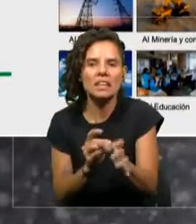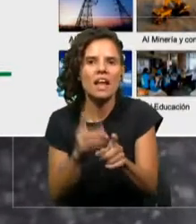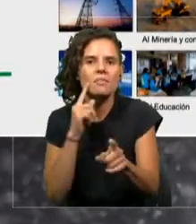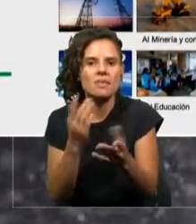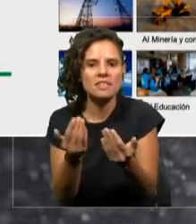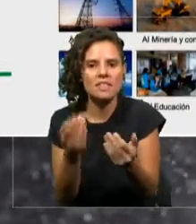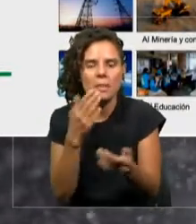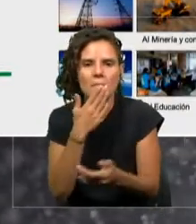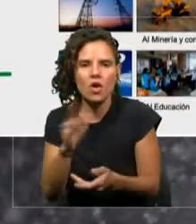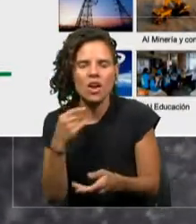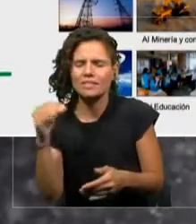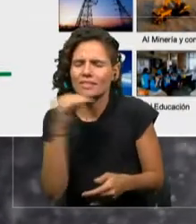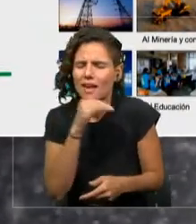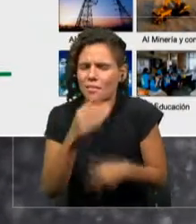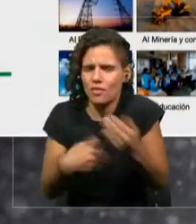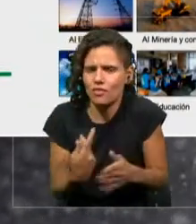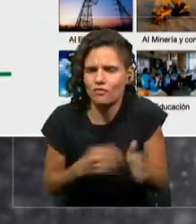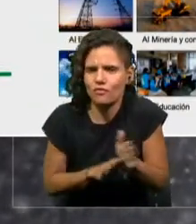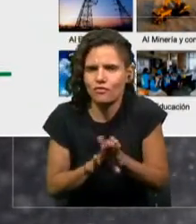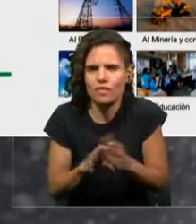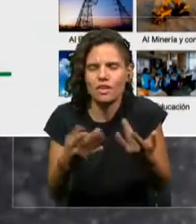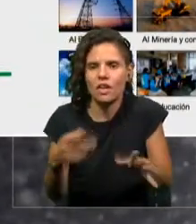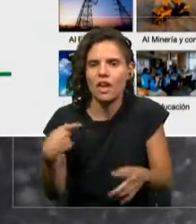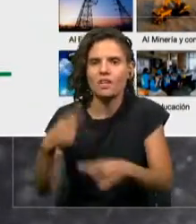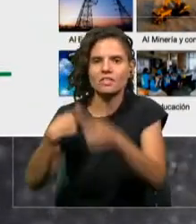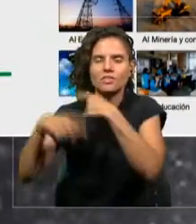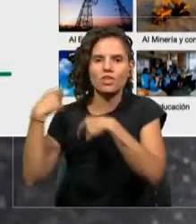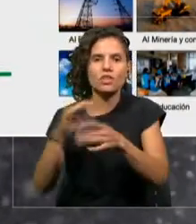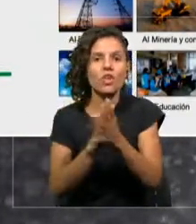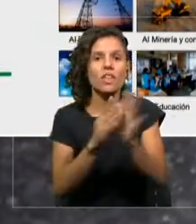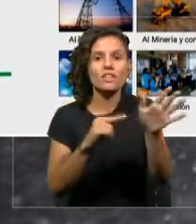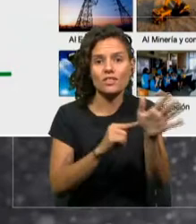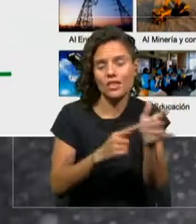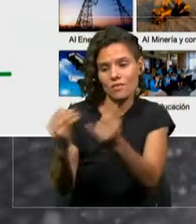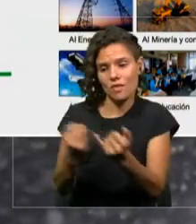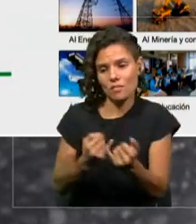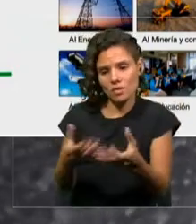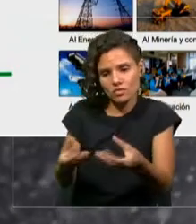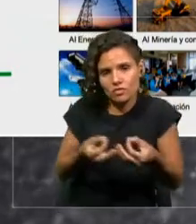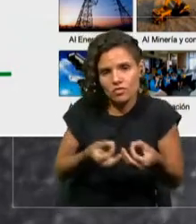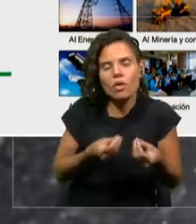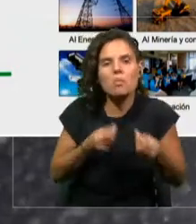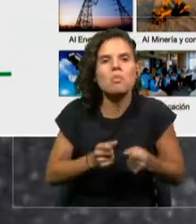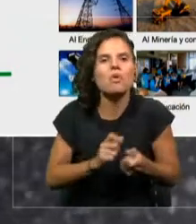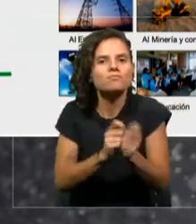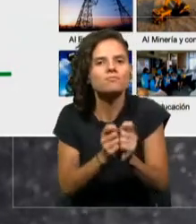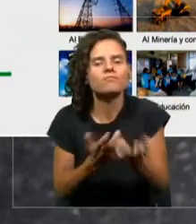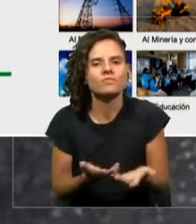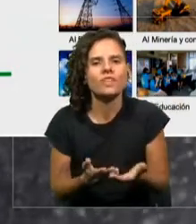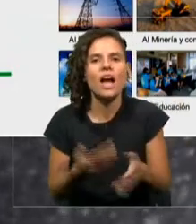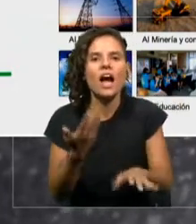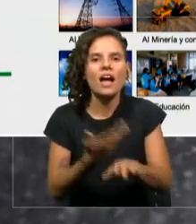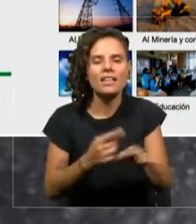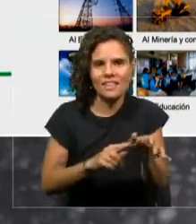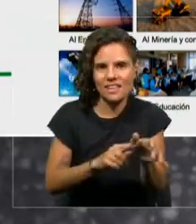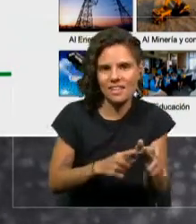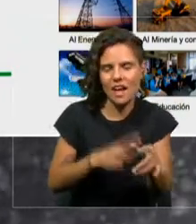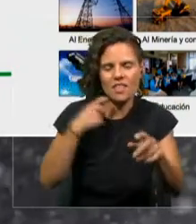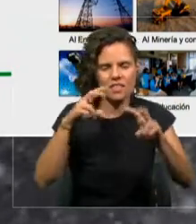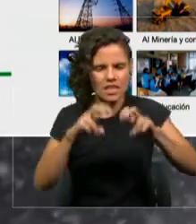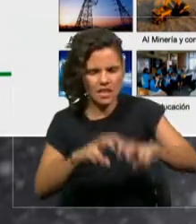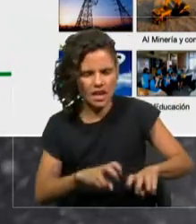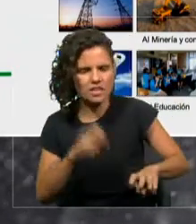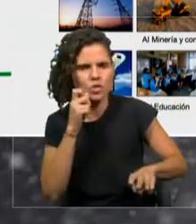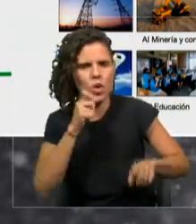que ya hemos conocido en la historia de la tecnología de la información. Técnicas de análisis y técnicas de analítica. Y al final del día,